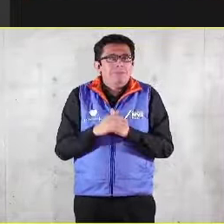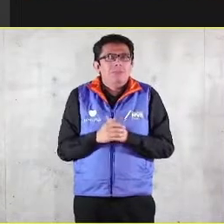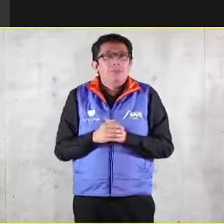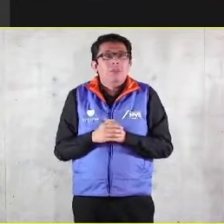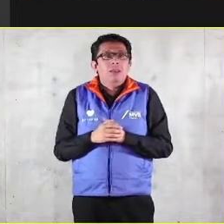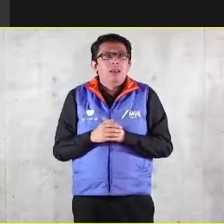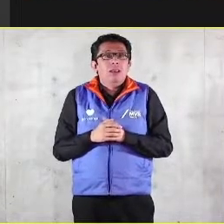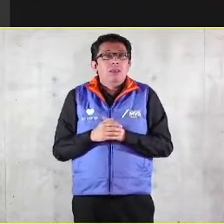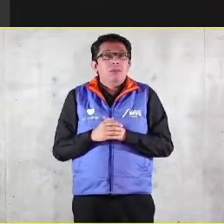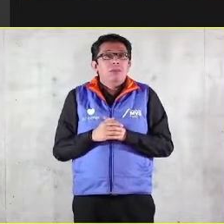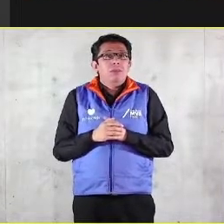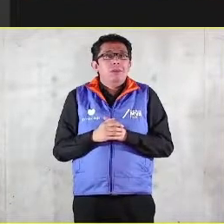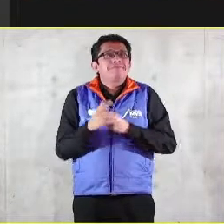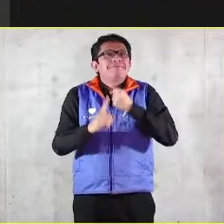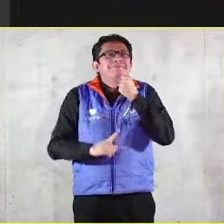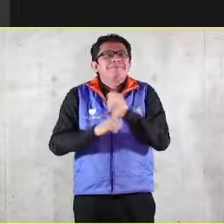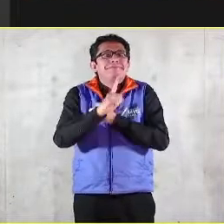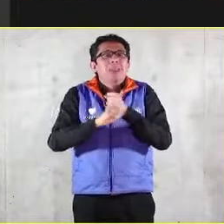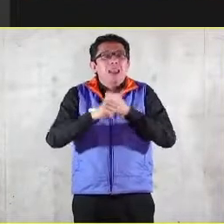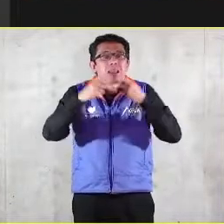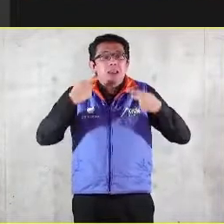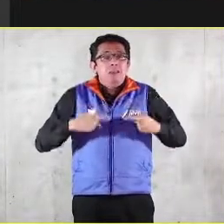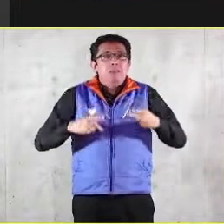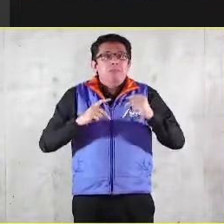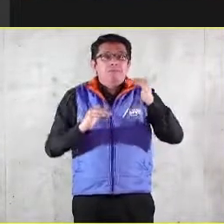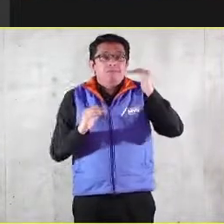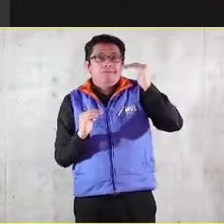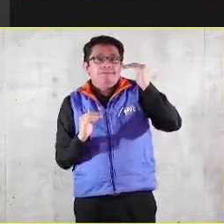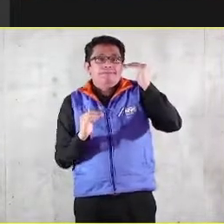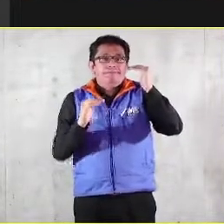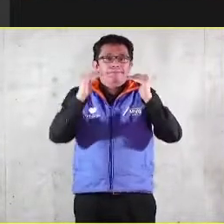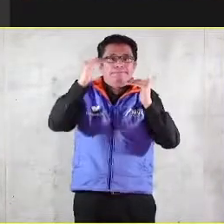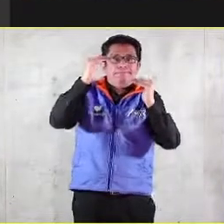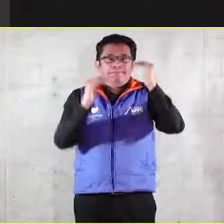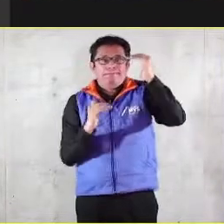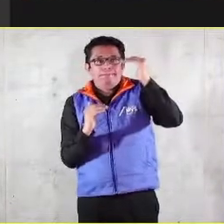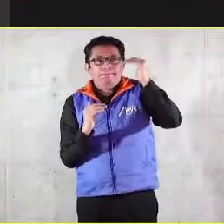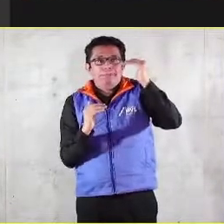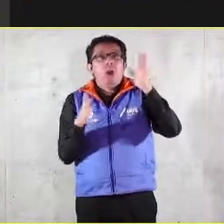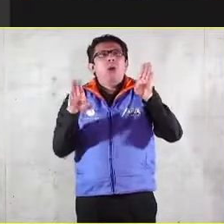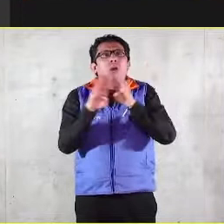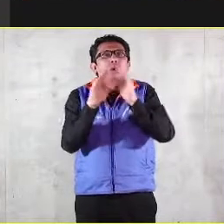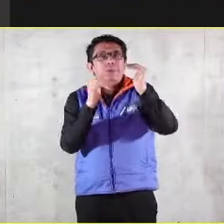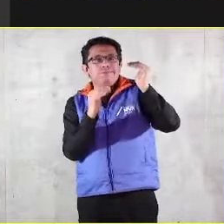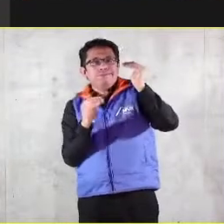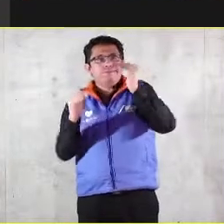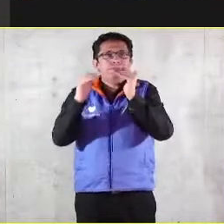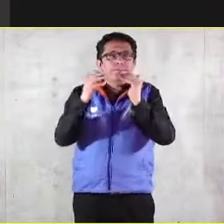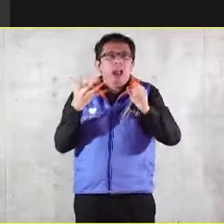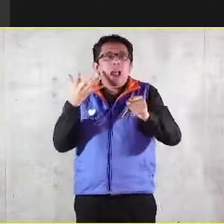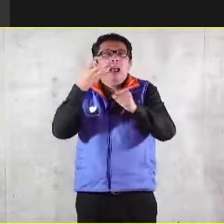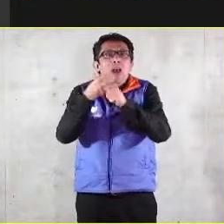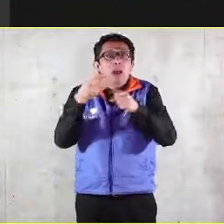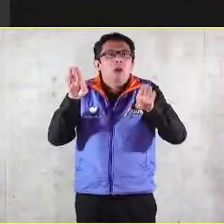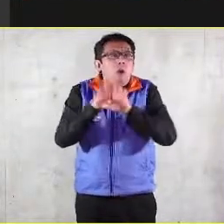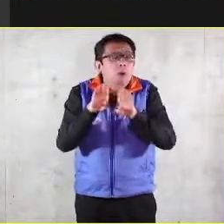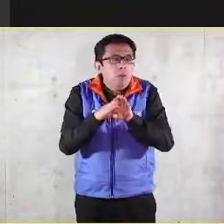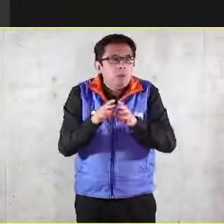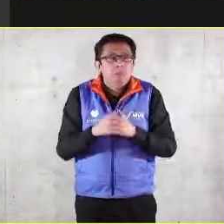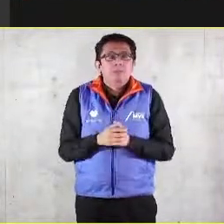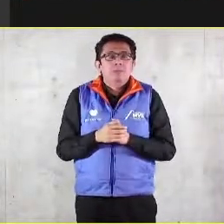arreglar la desigualdad, lo que significa la equidad en términos de tener cancha pareja, lo que significa